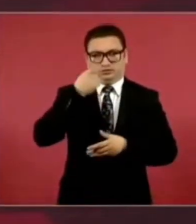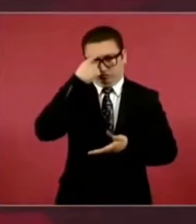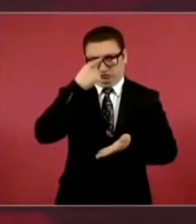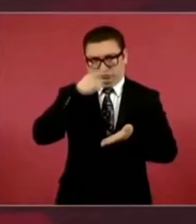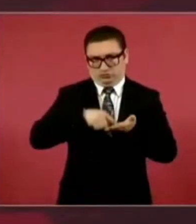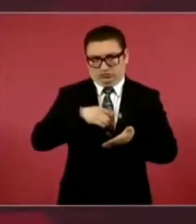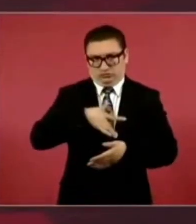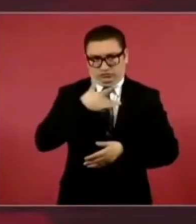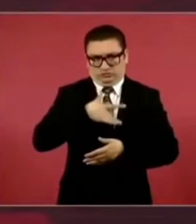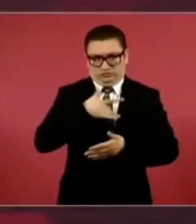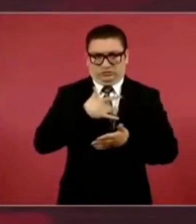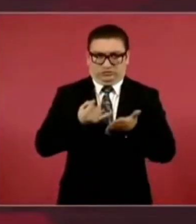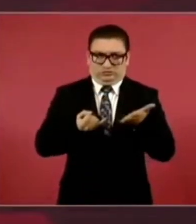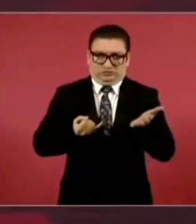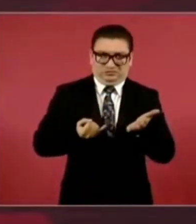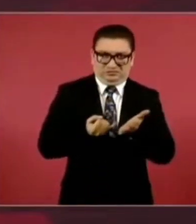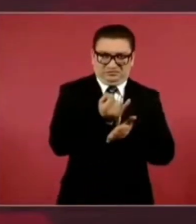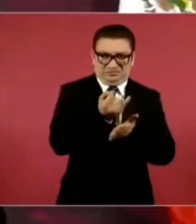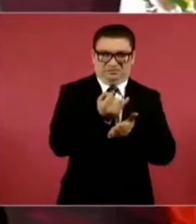equivocada